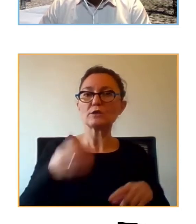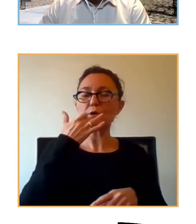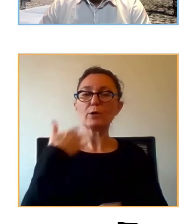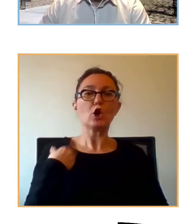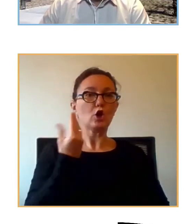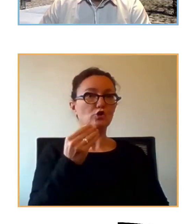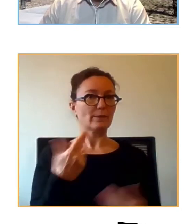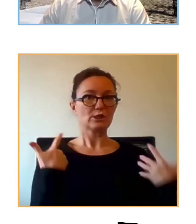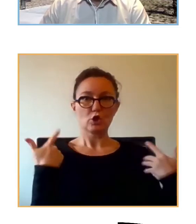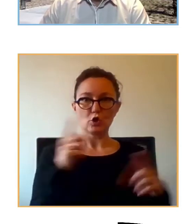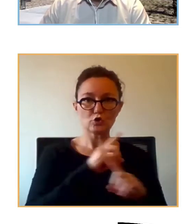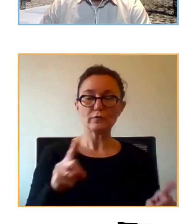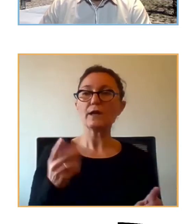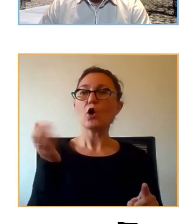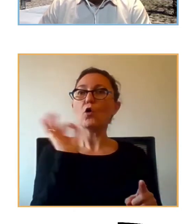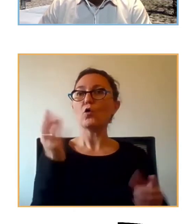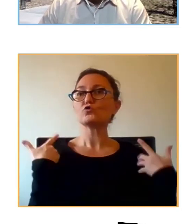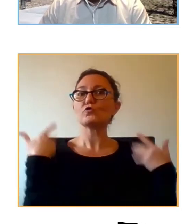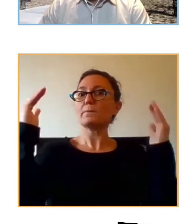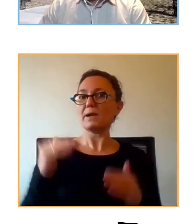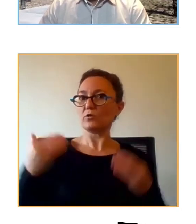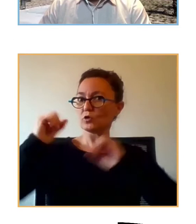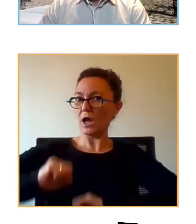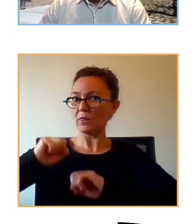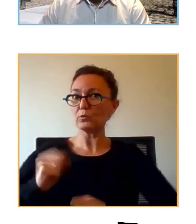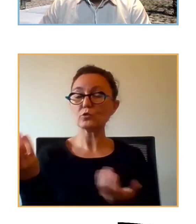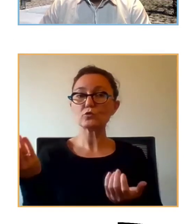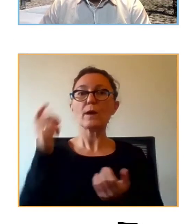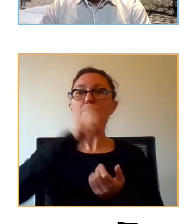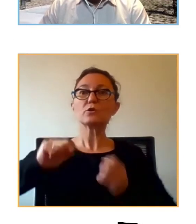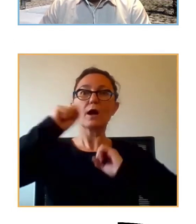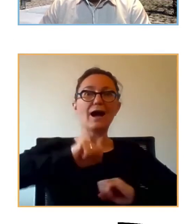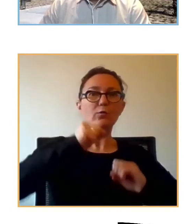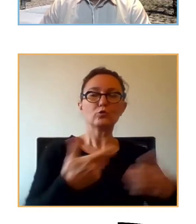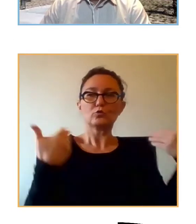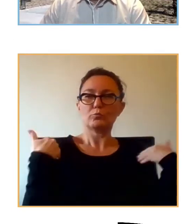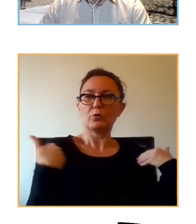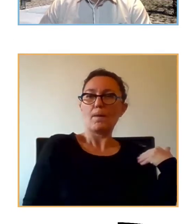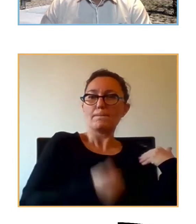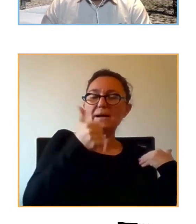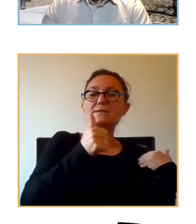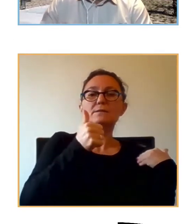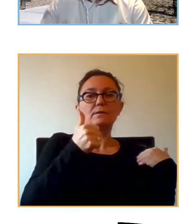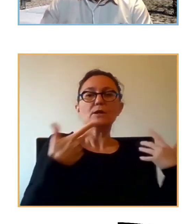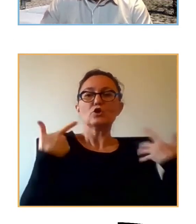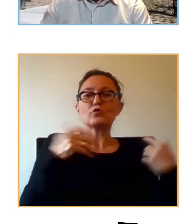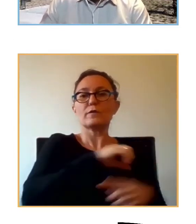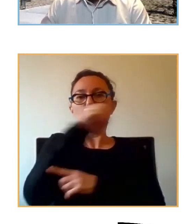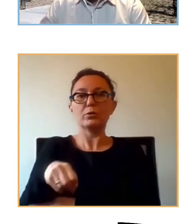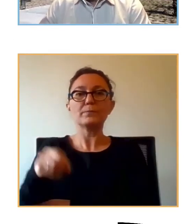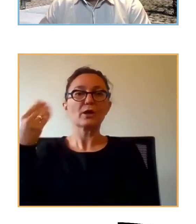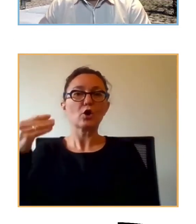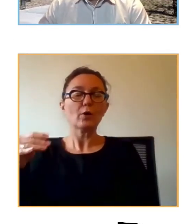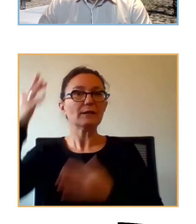sufren no lo hacen menos que los adultos que los adultos con más responsabilidades y cargas sufren más que los jóvenes desocupados ociosos y